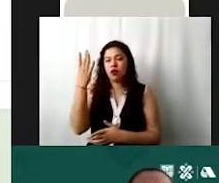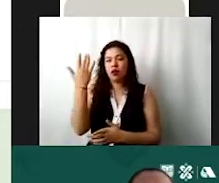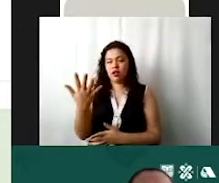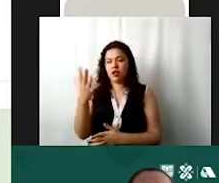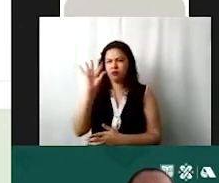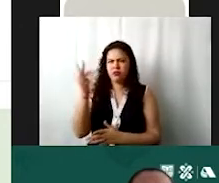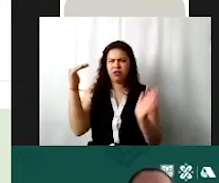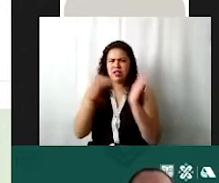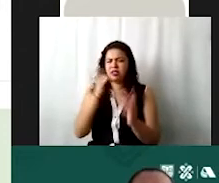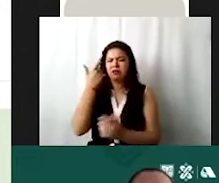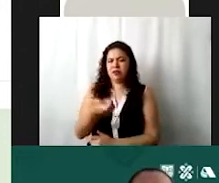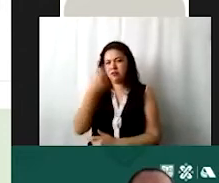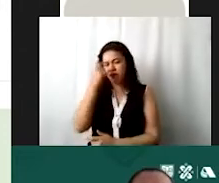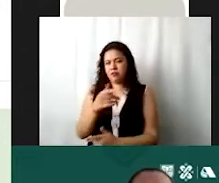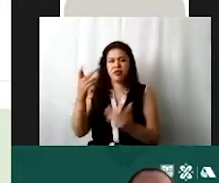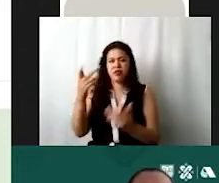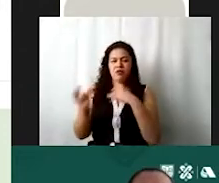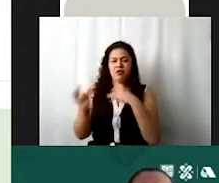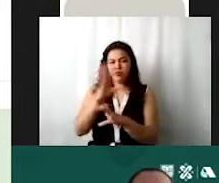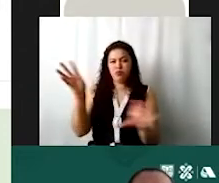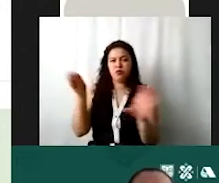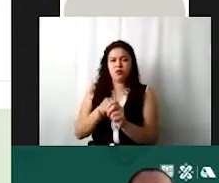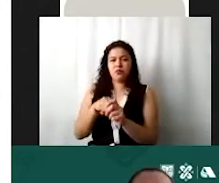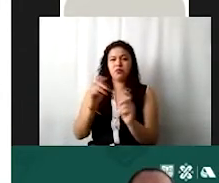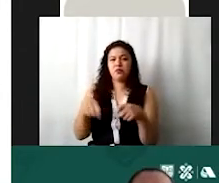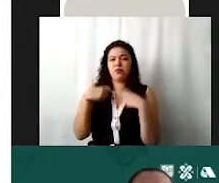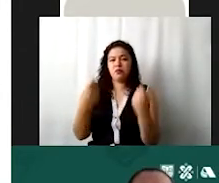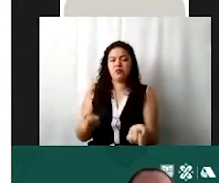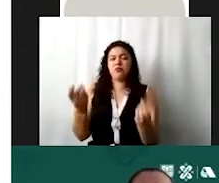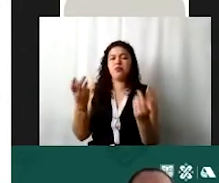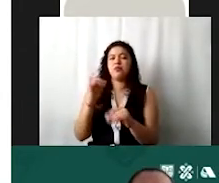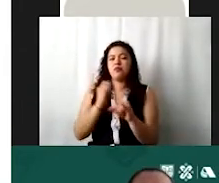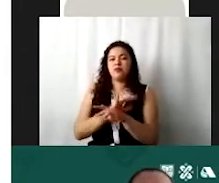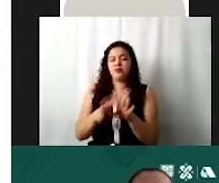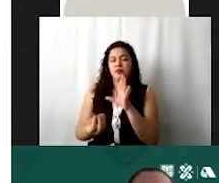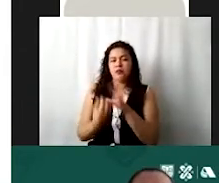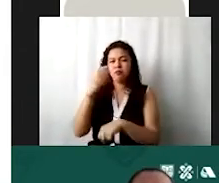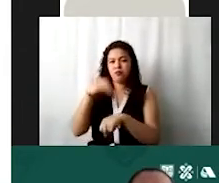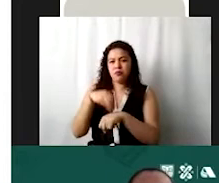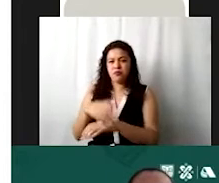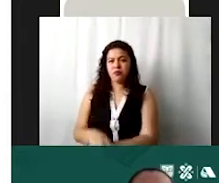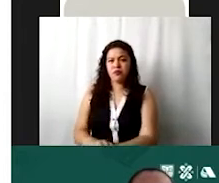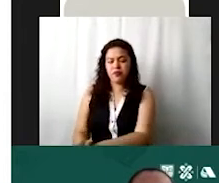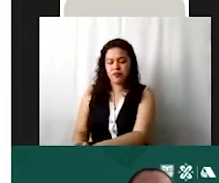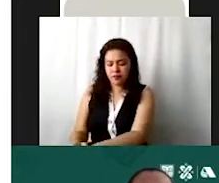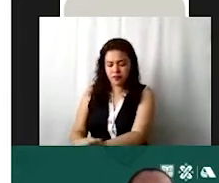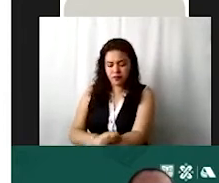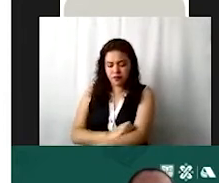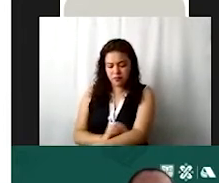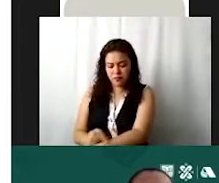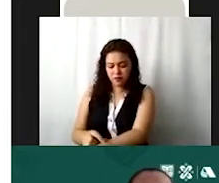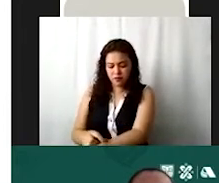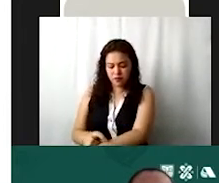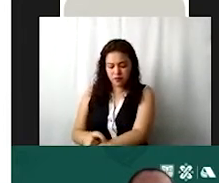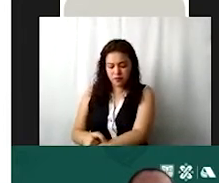de local comercial y casa habitación le dan asignar y actualizamos cuenta. Y agregamos le